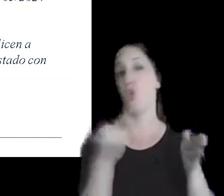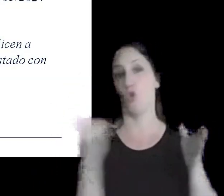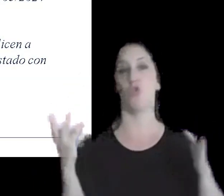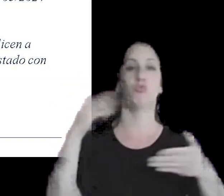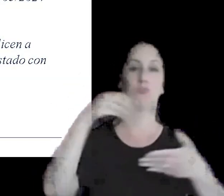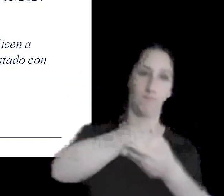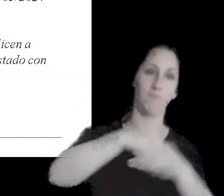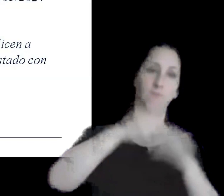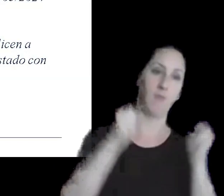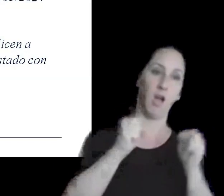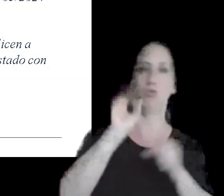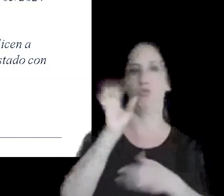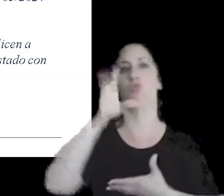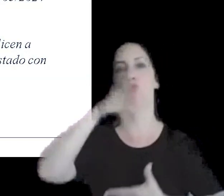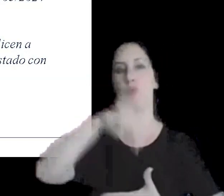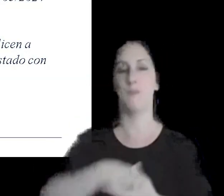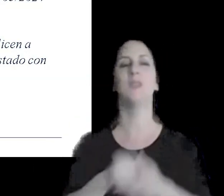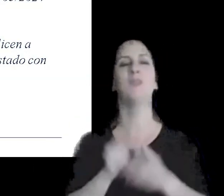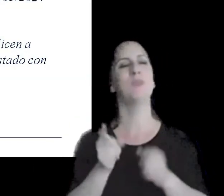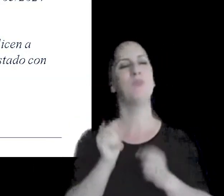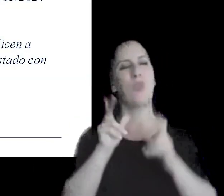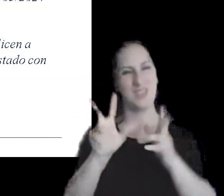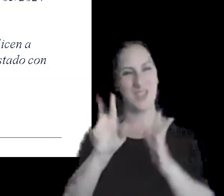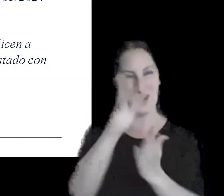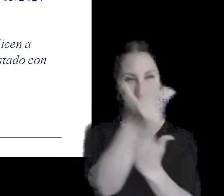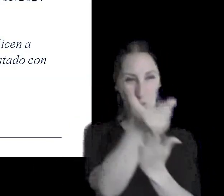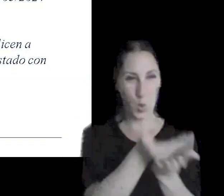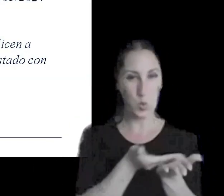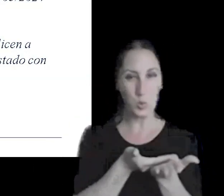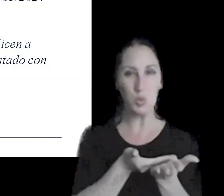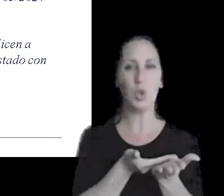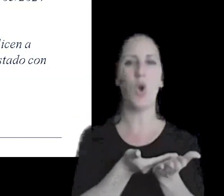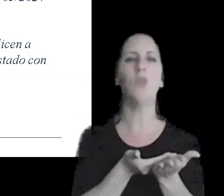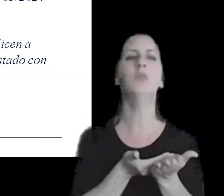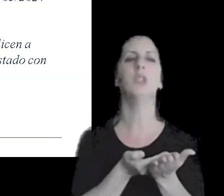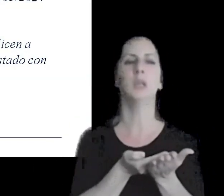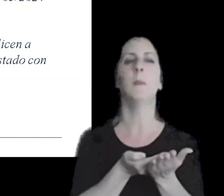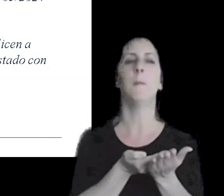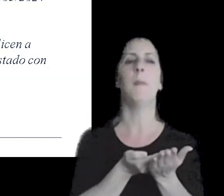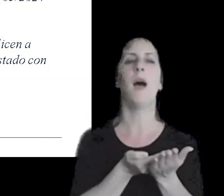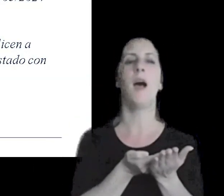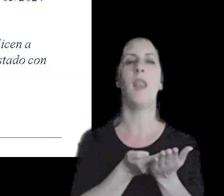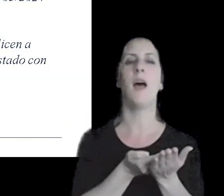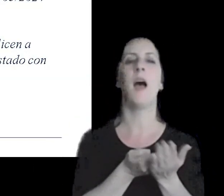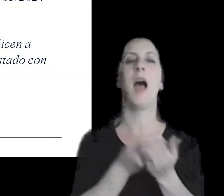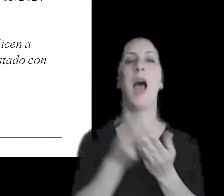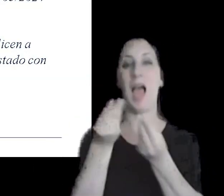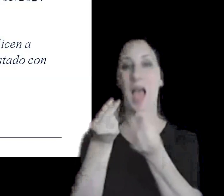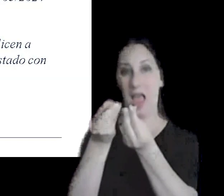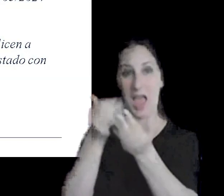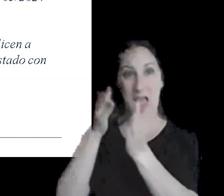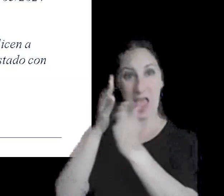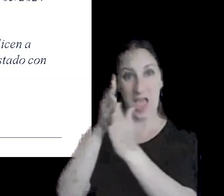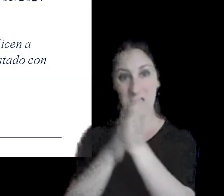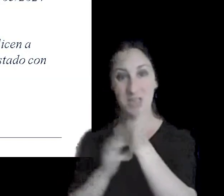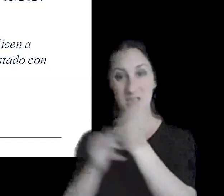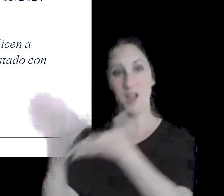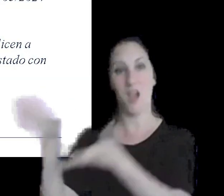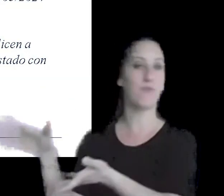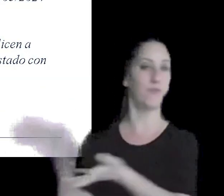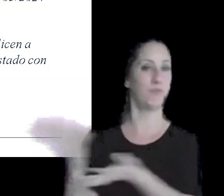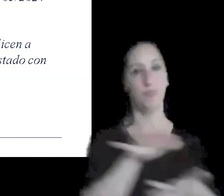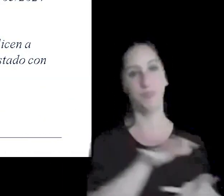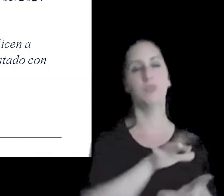como les expresaba esta resolución será de aplicación para los retiros de harina que se realicen a partir del